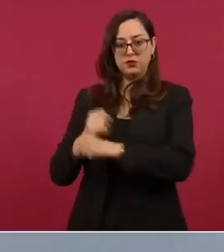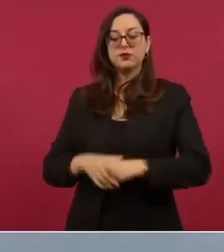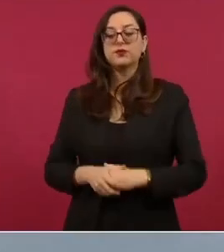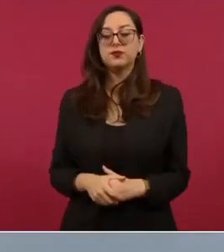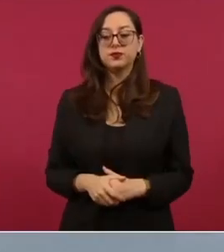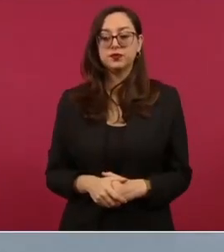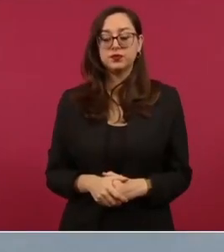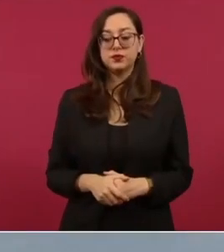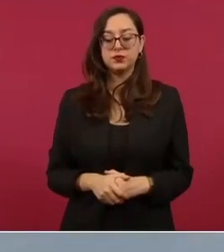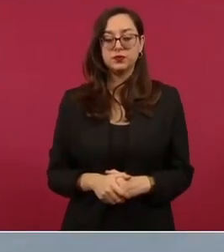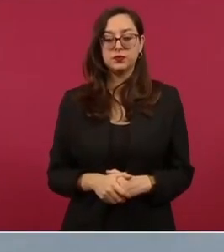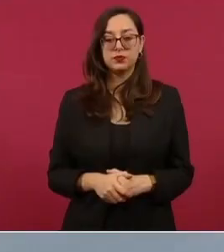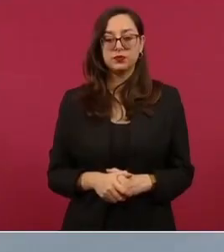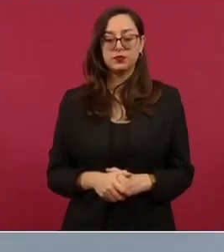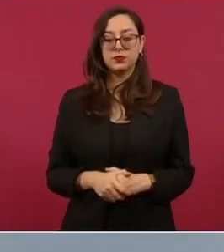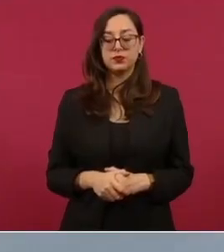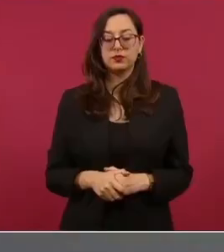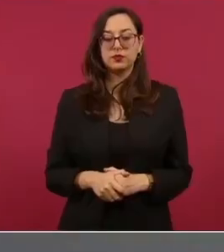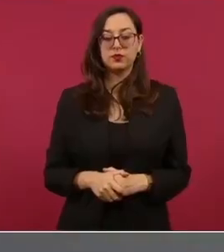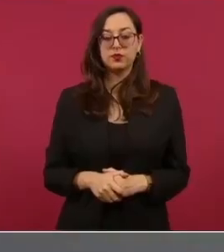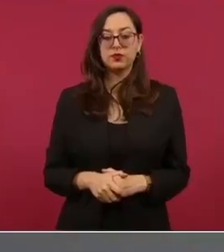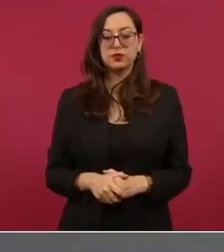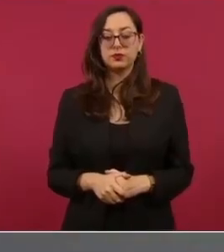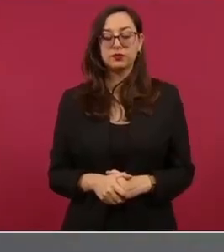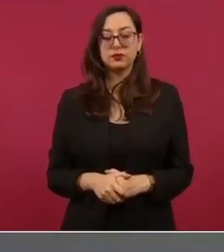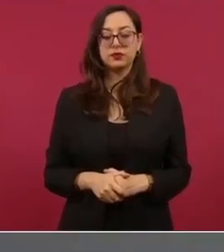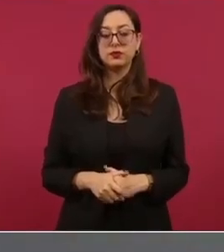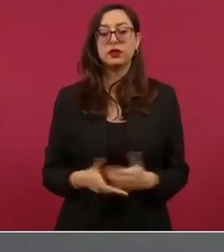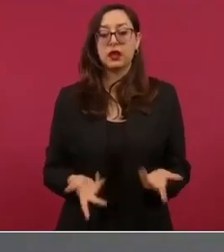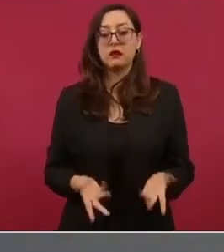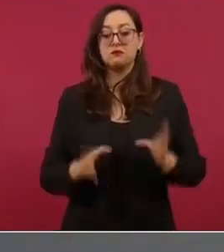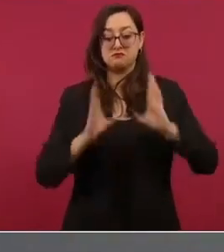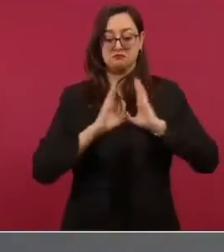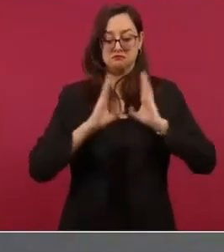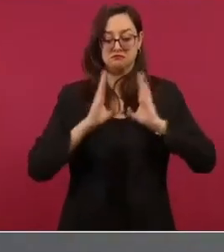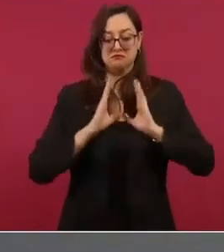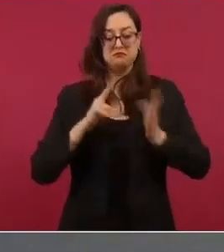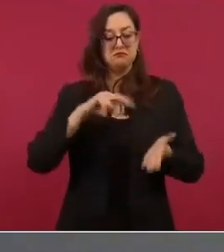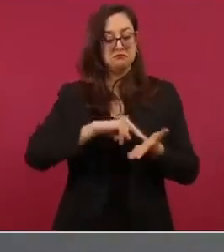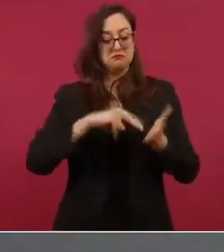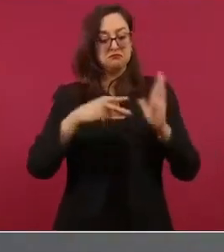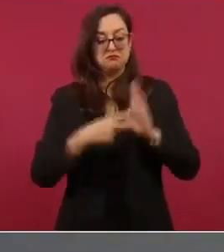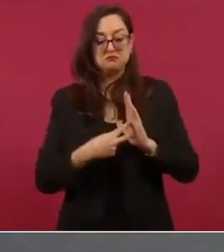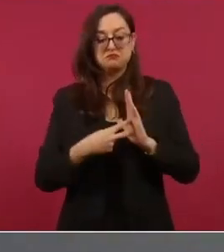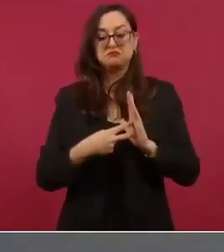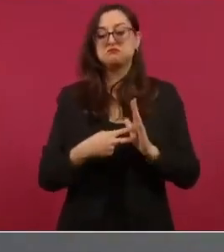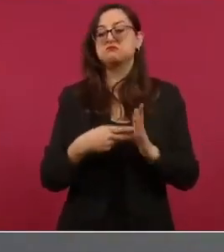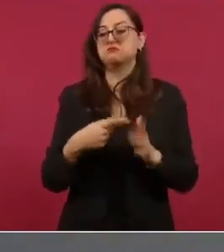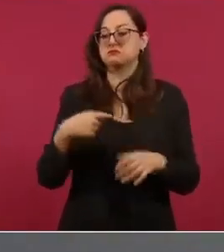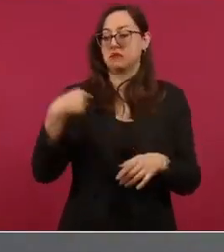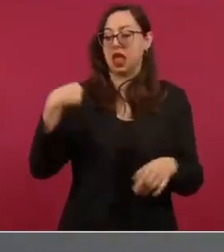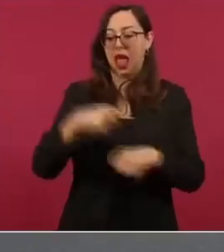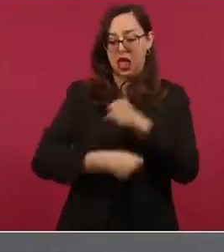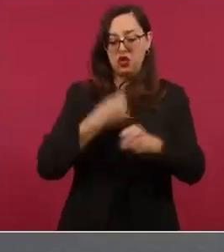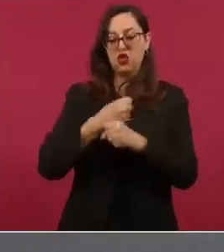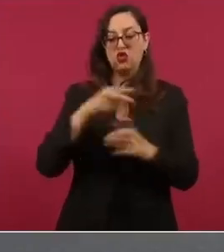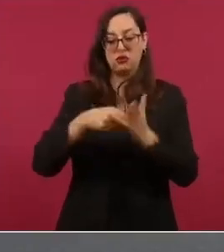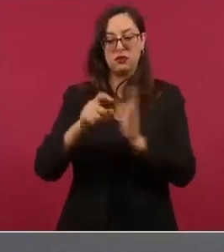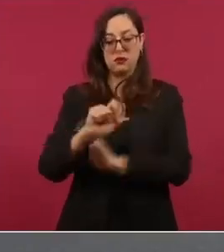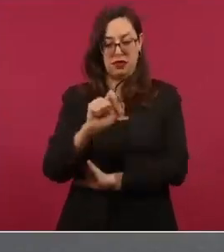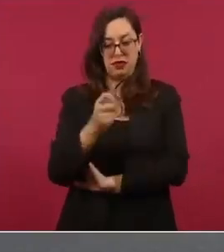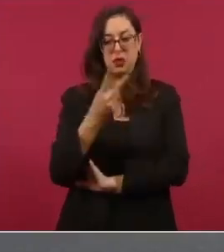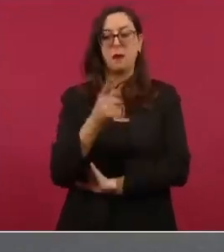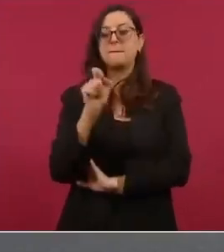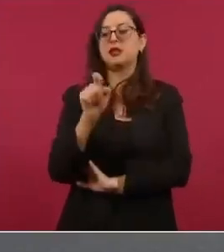con la participación de los ingenieros militares el 21 de marzo de este año se